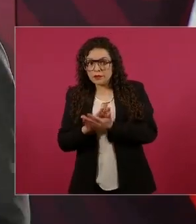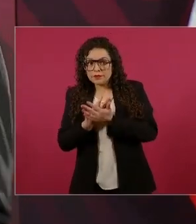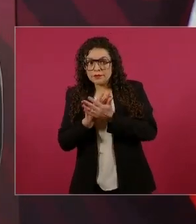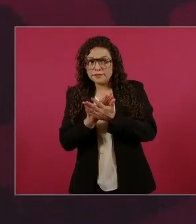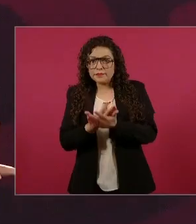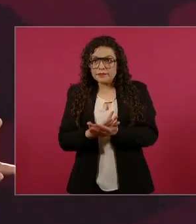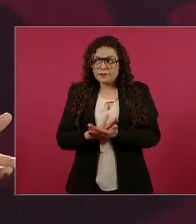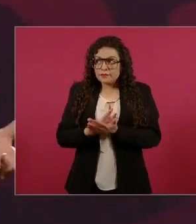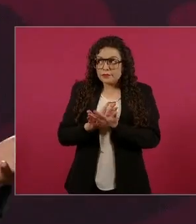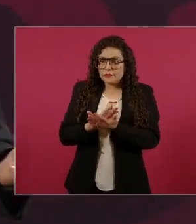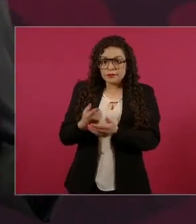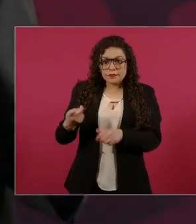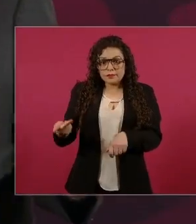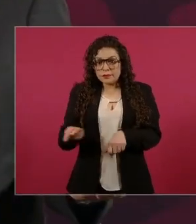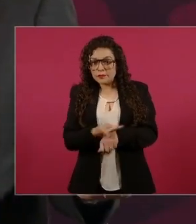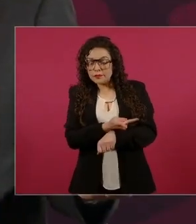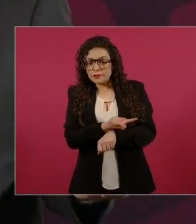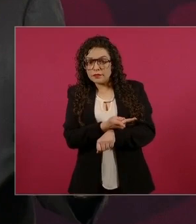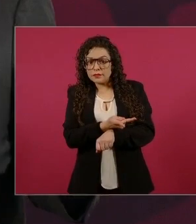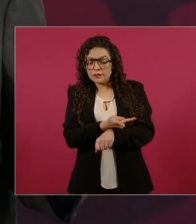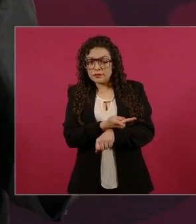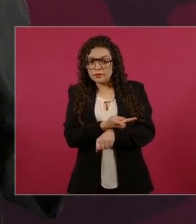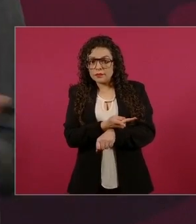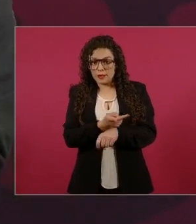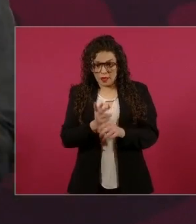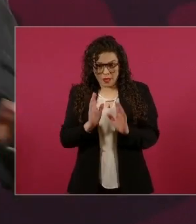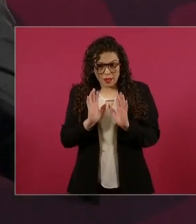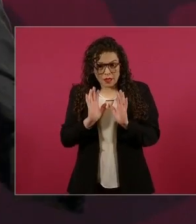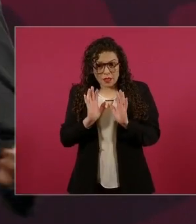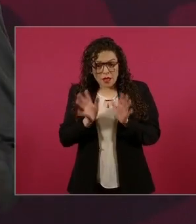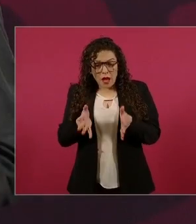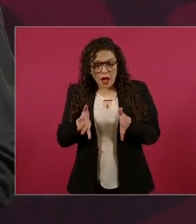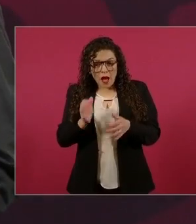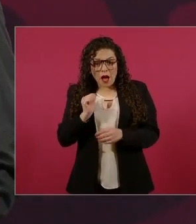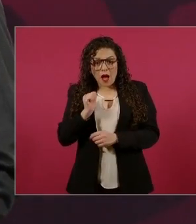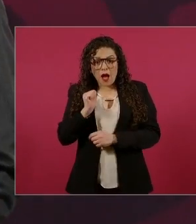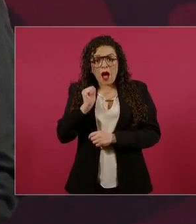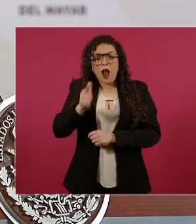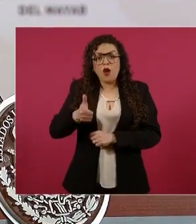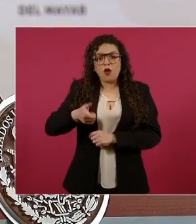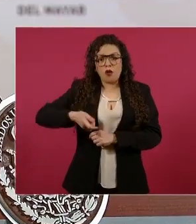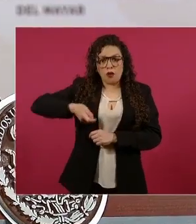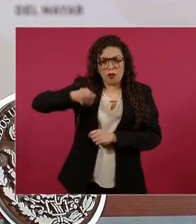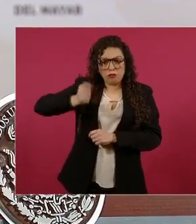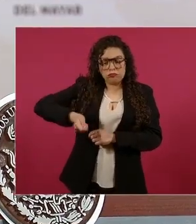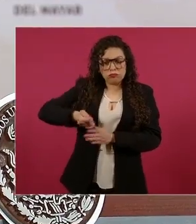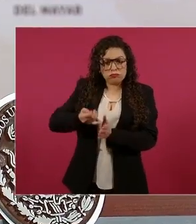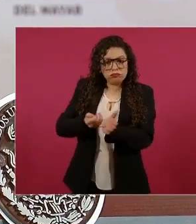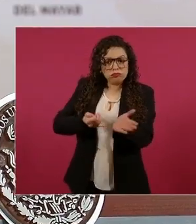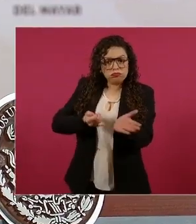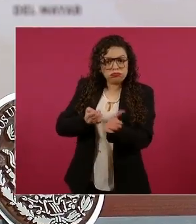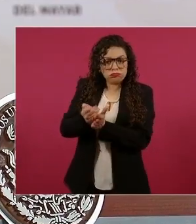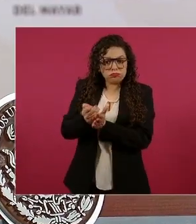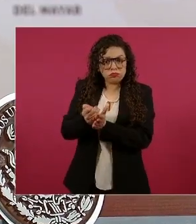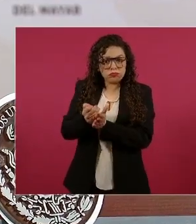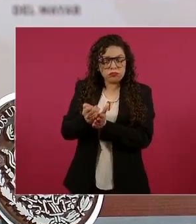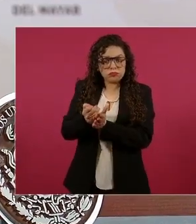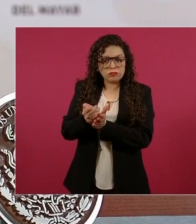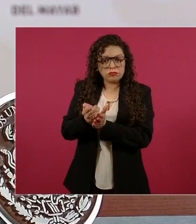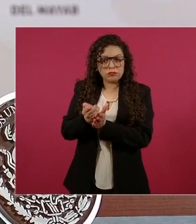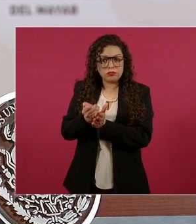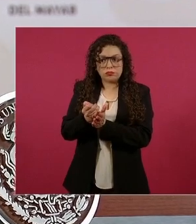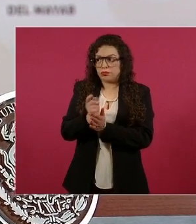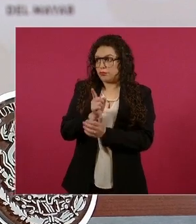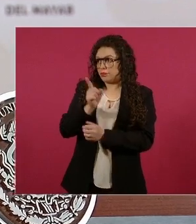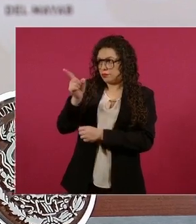Si ya se resolvió que no es competencia de la